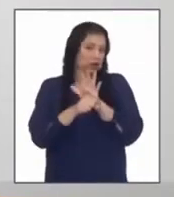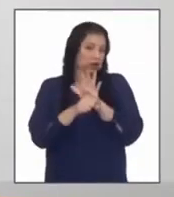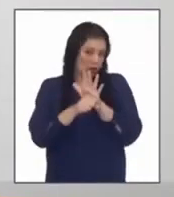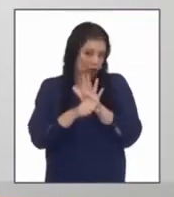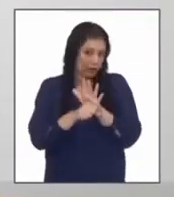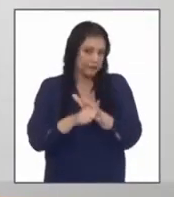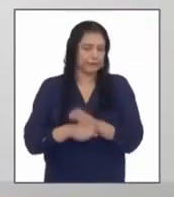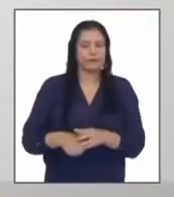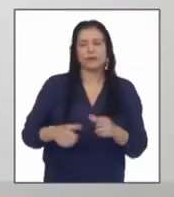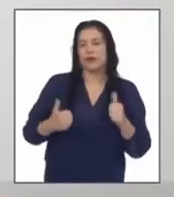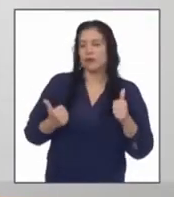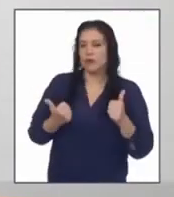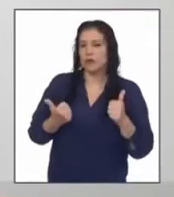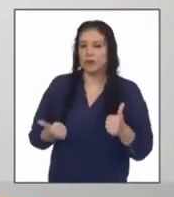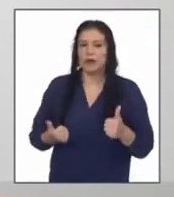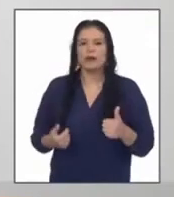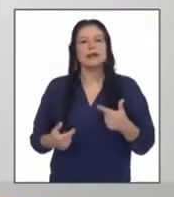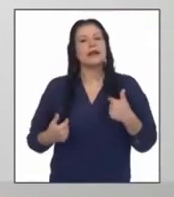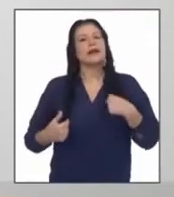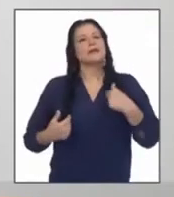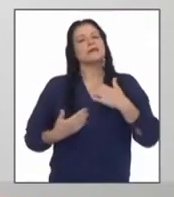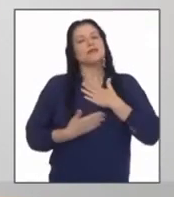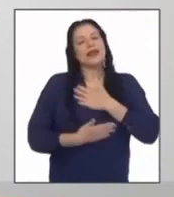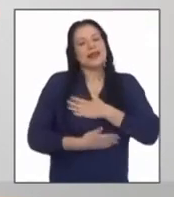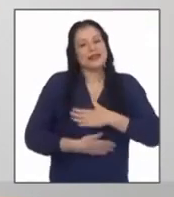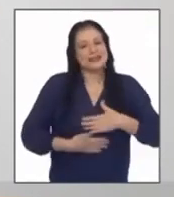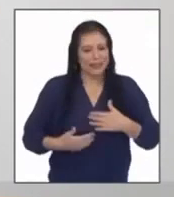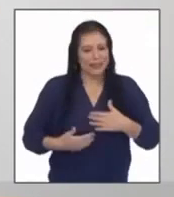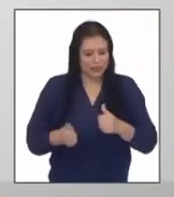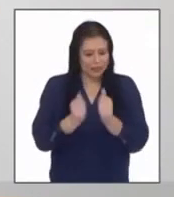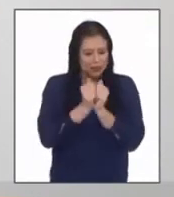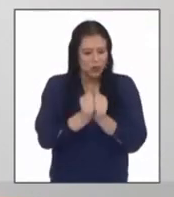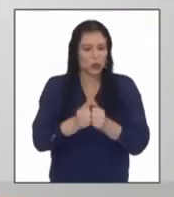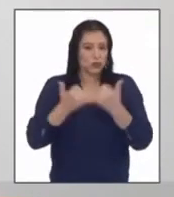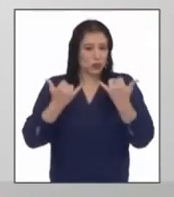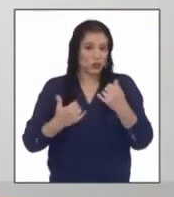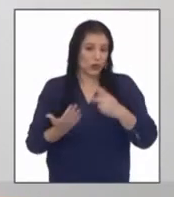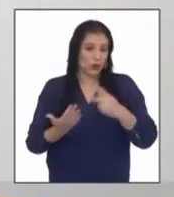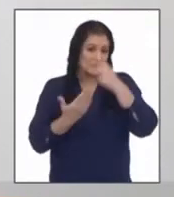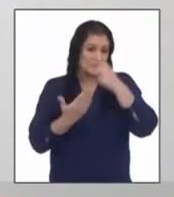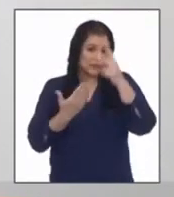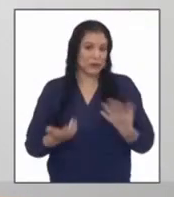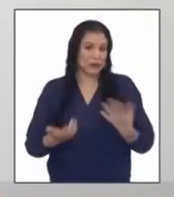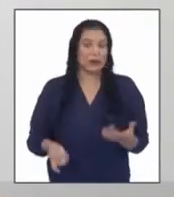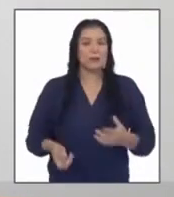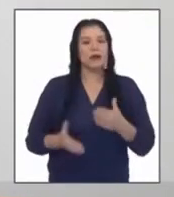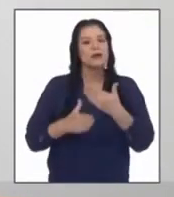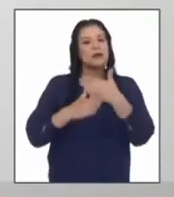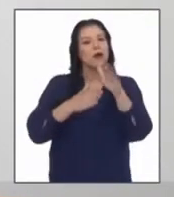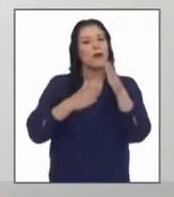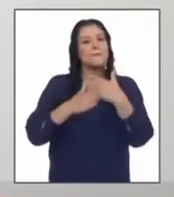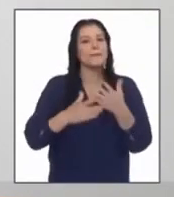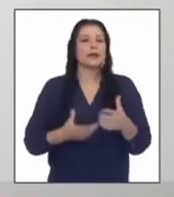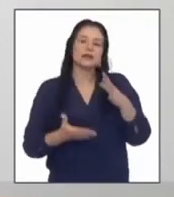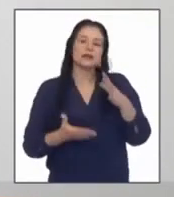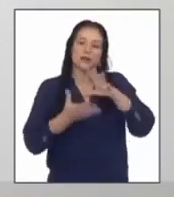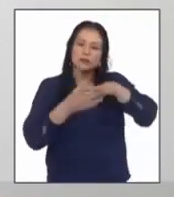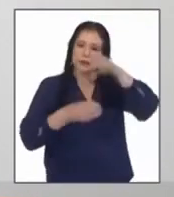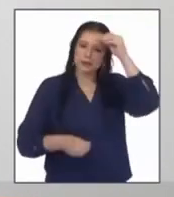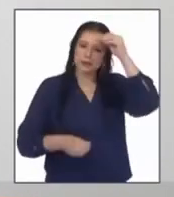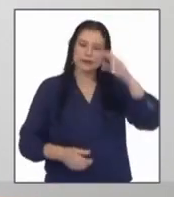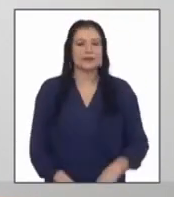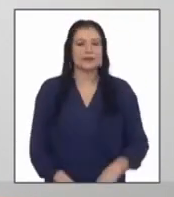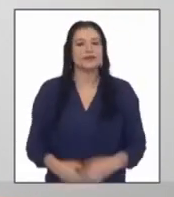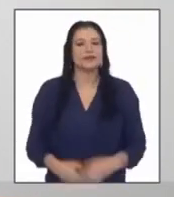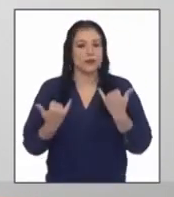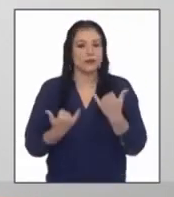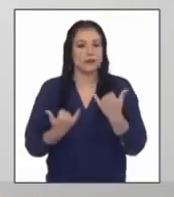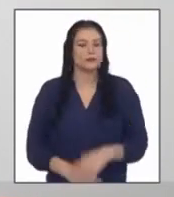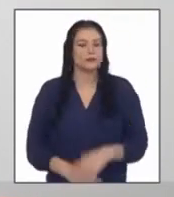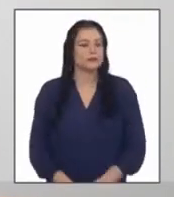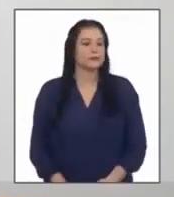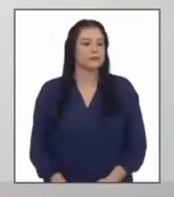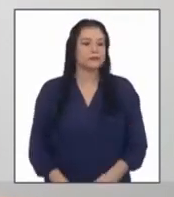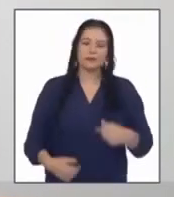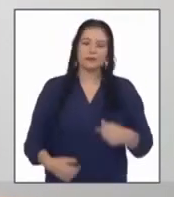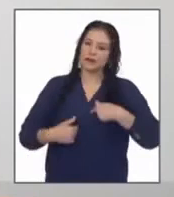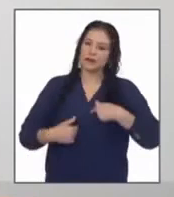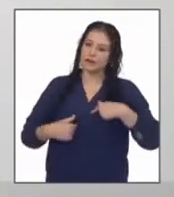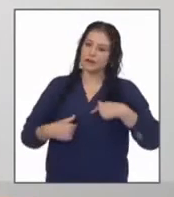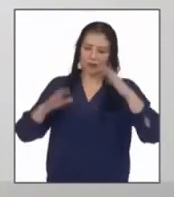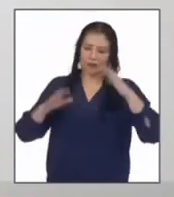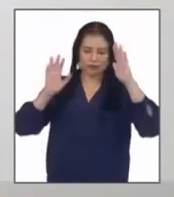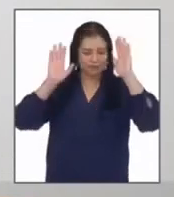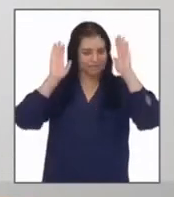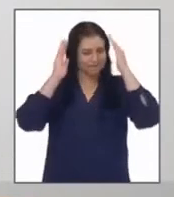bueno fue un placer acompañarlos y compartir estos aprendizajes me